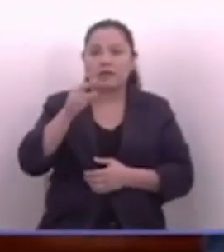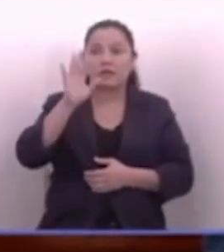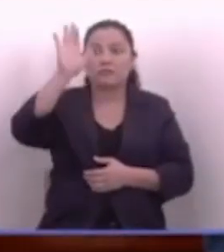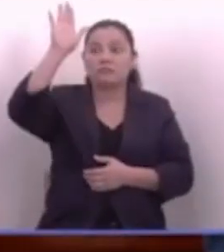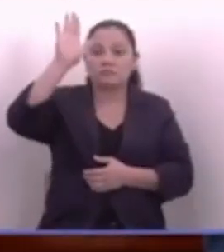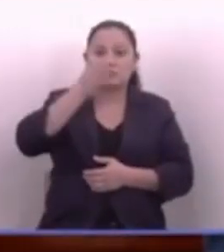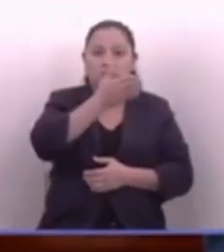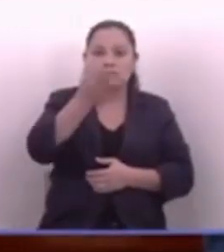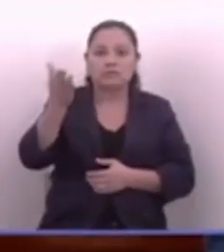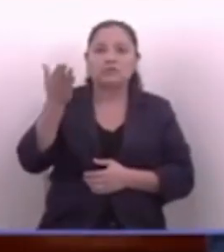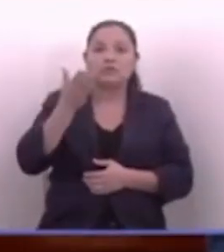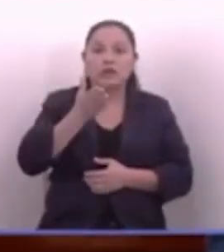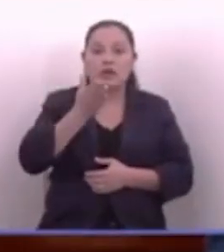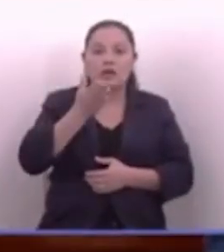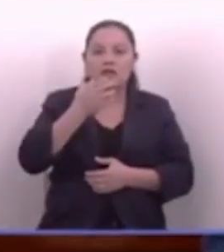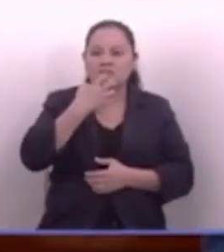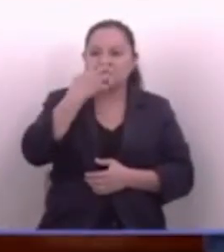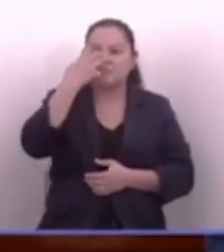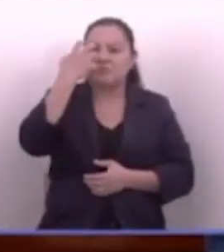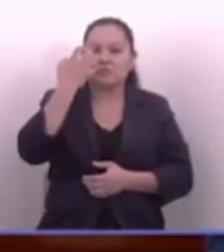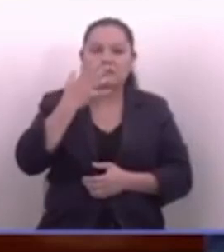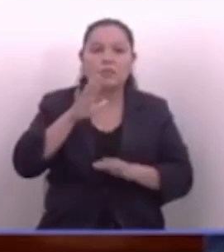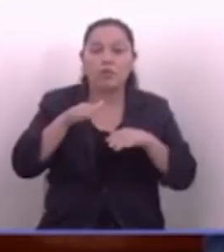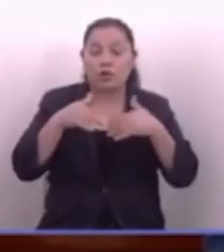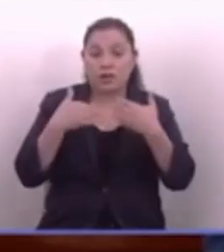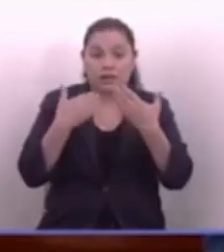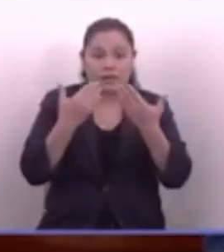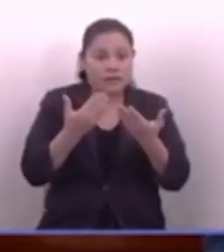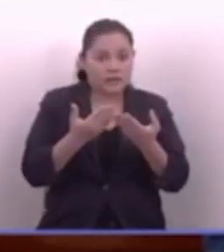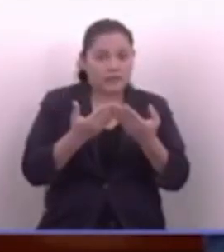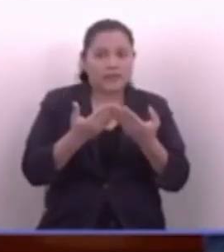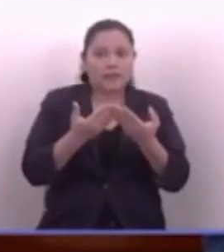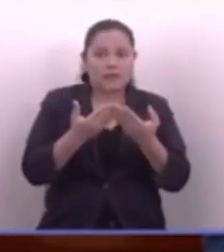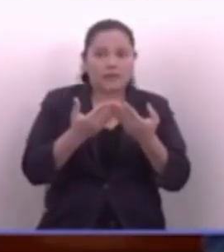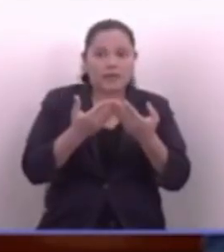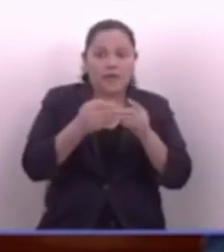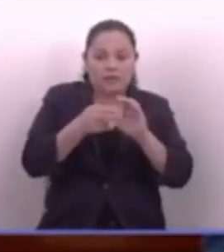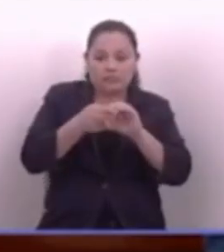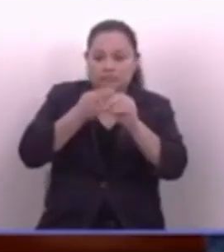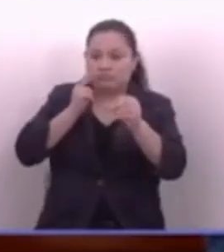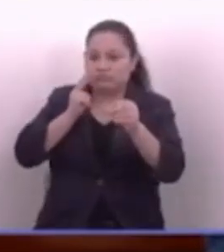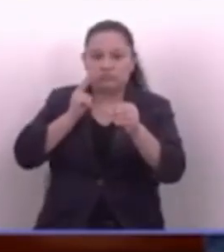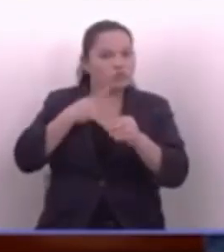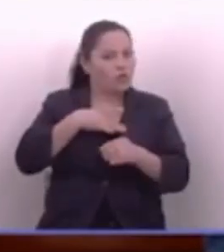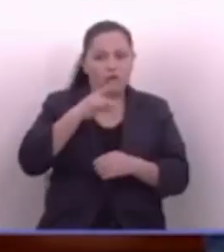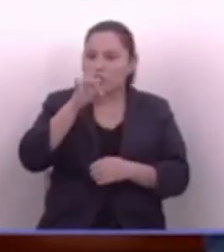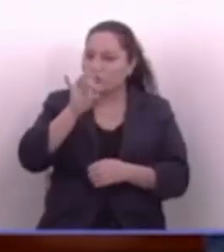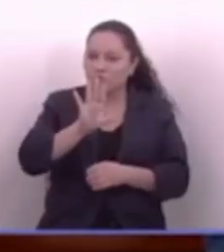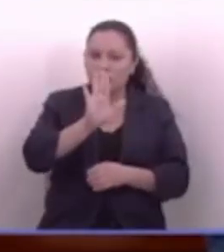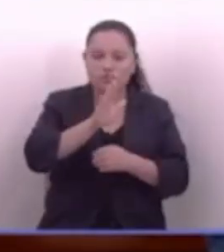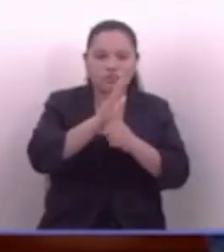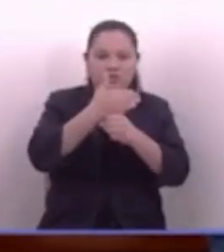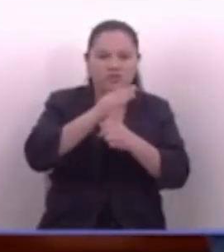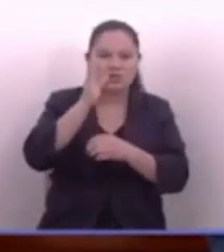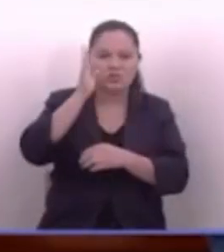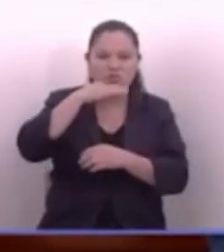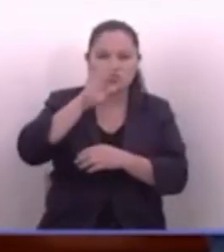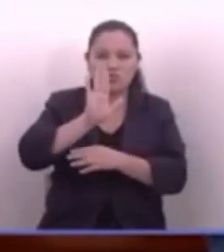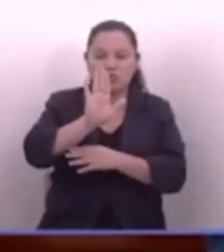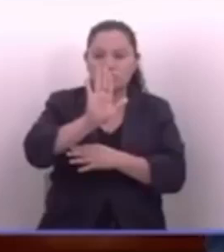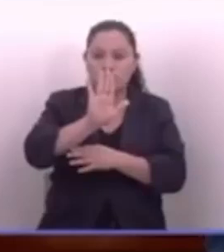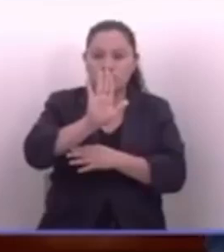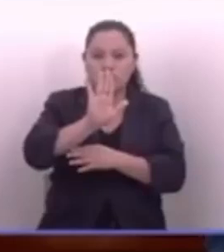como ellos estaban en Ohio con ella porque se les dio vuelta, porque no les gustó el partido sucio donde estaba,